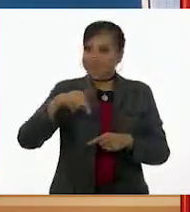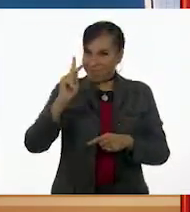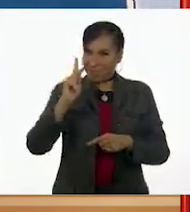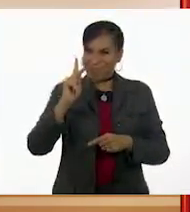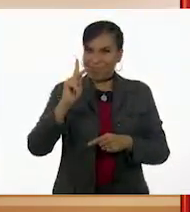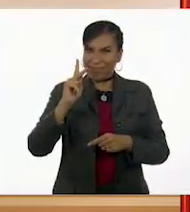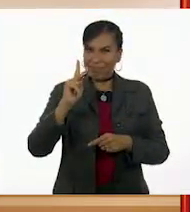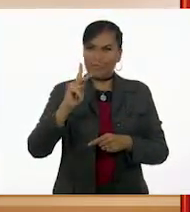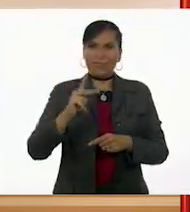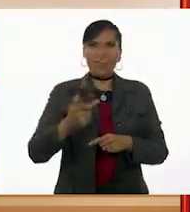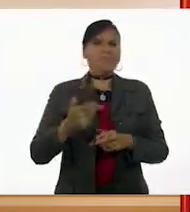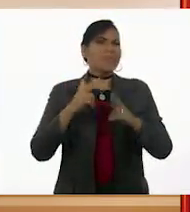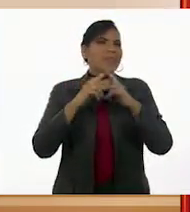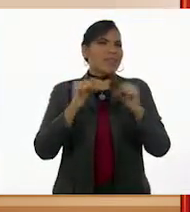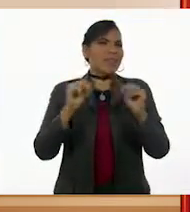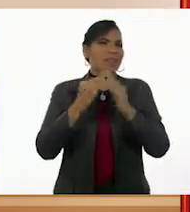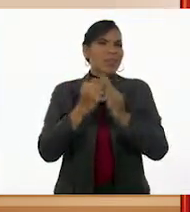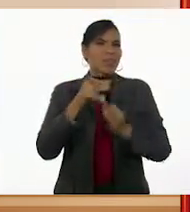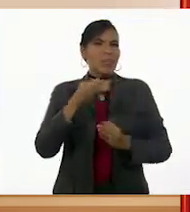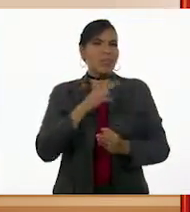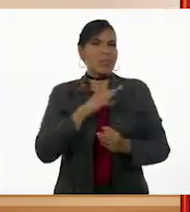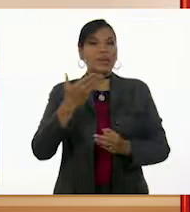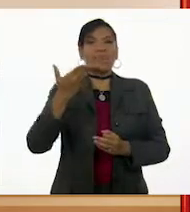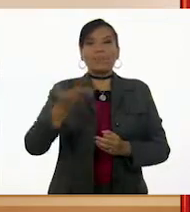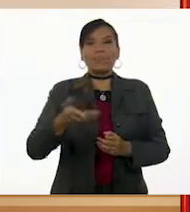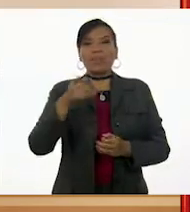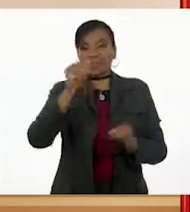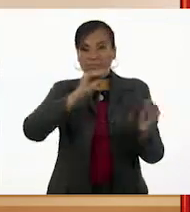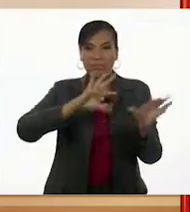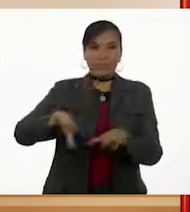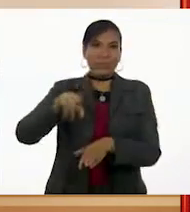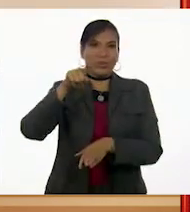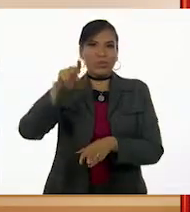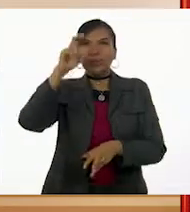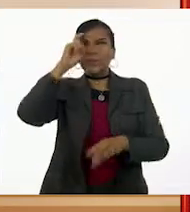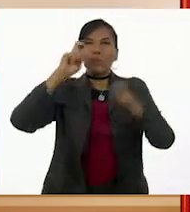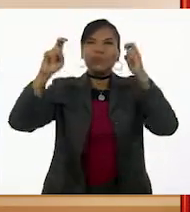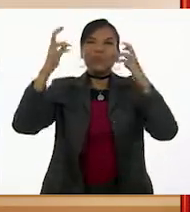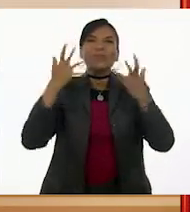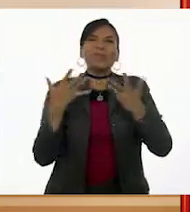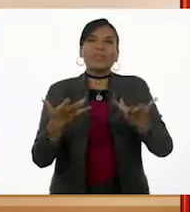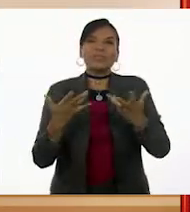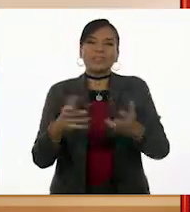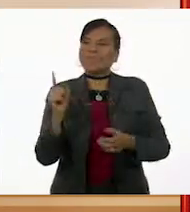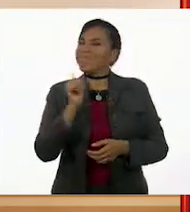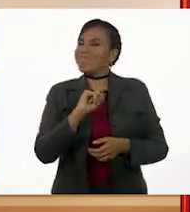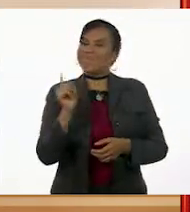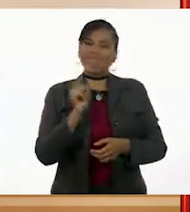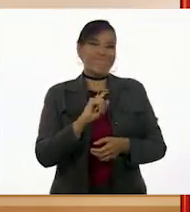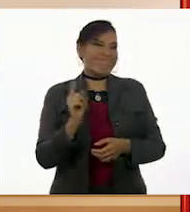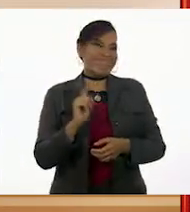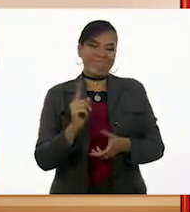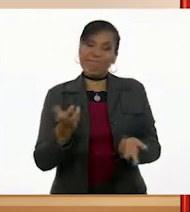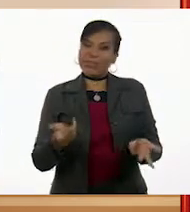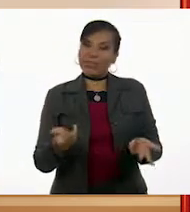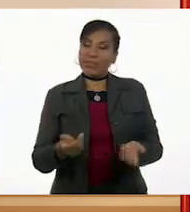por ningún motivo te pueden pedir que abandones tus sueños. No, no.